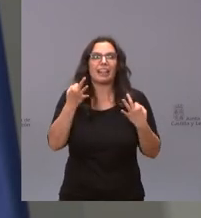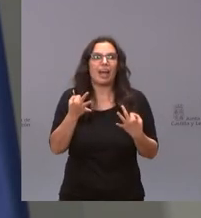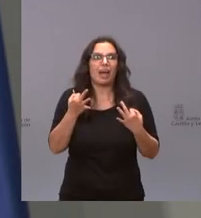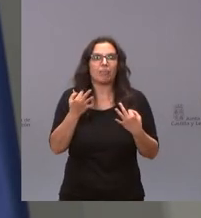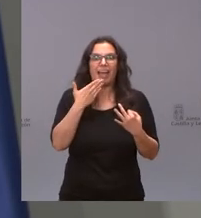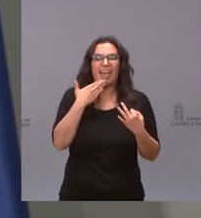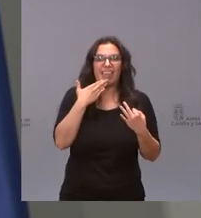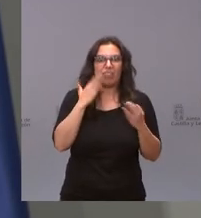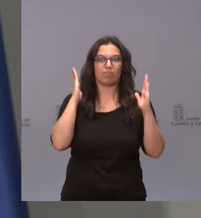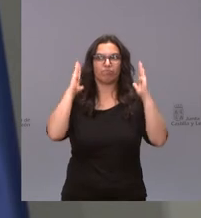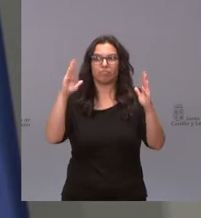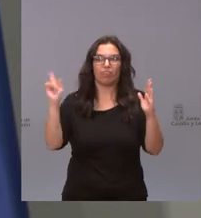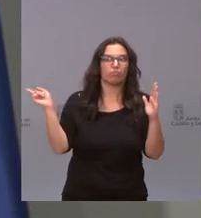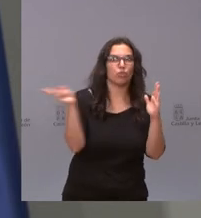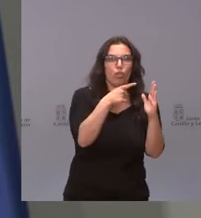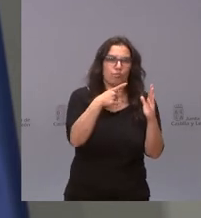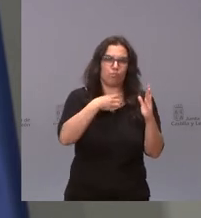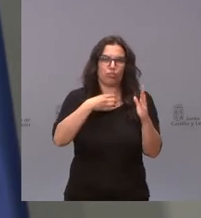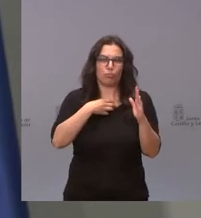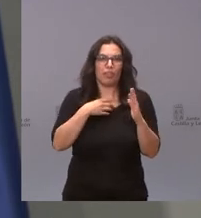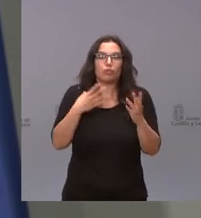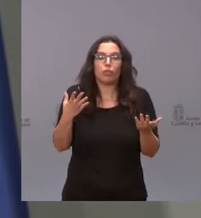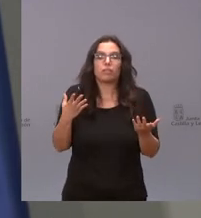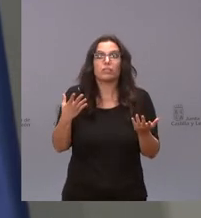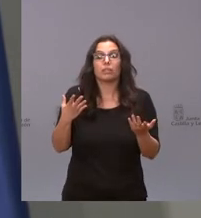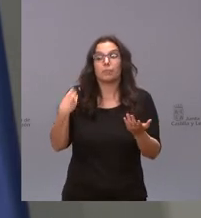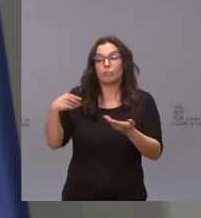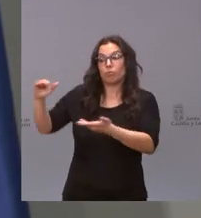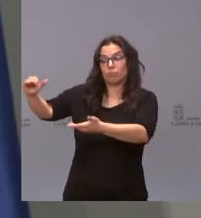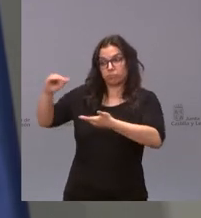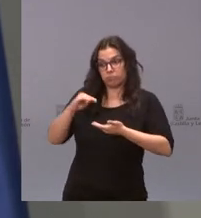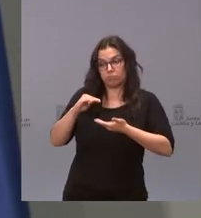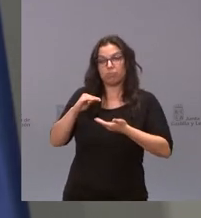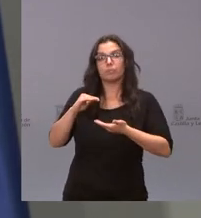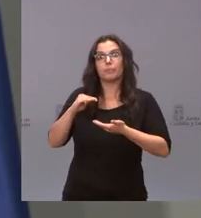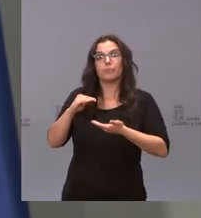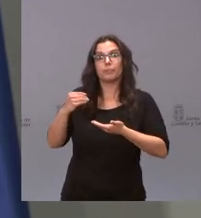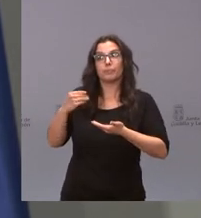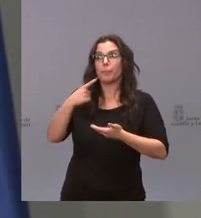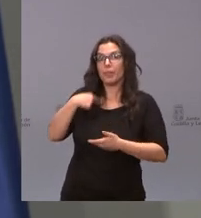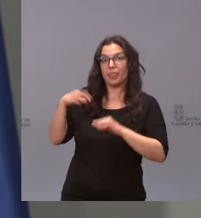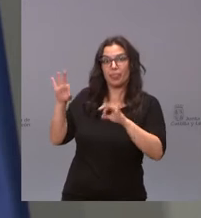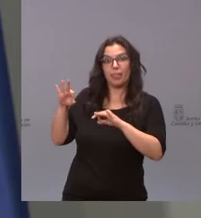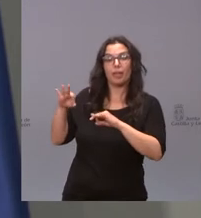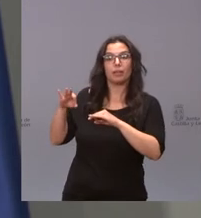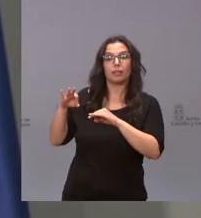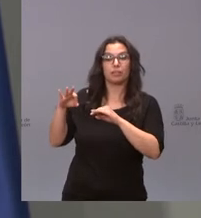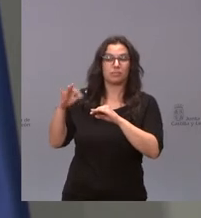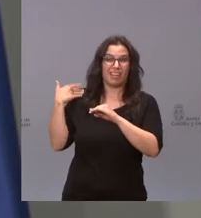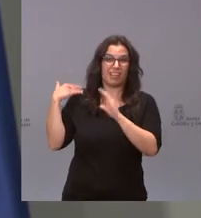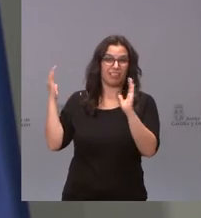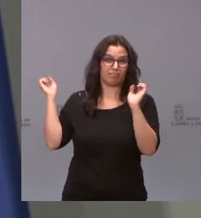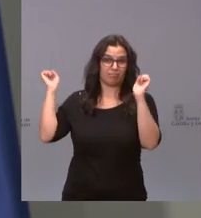etario con esa cifra por tanto lo vamos a destinar a lo que a lo que ha indicado el interterritorial